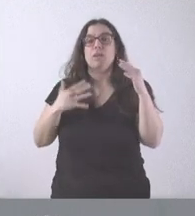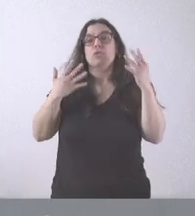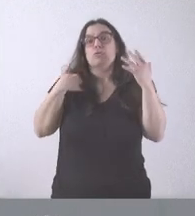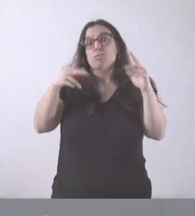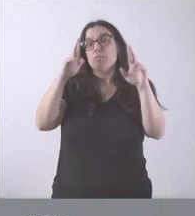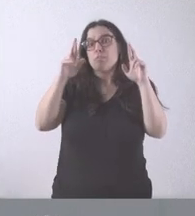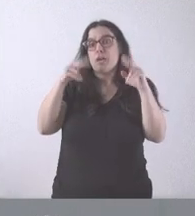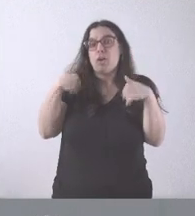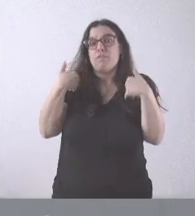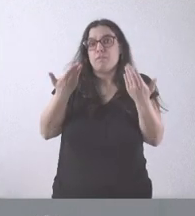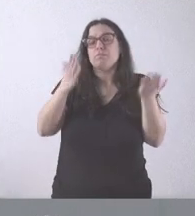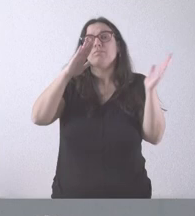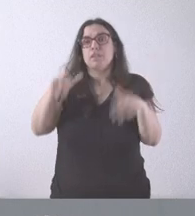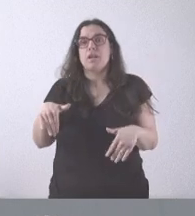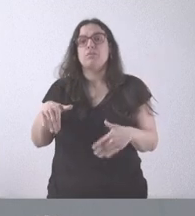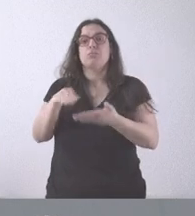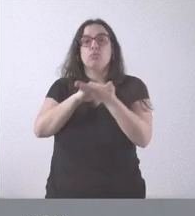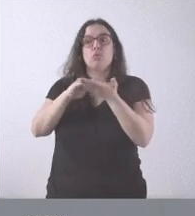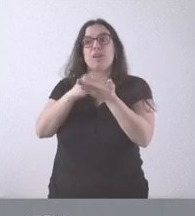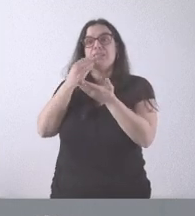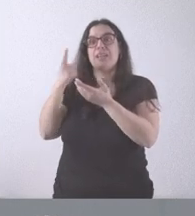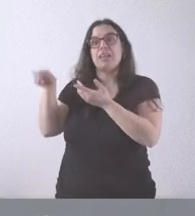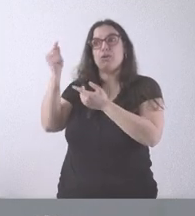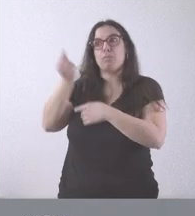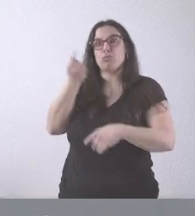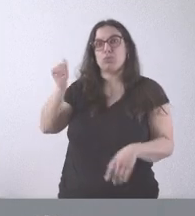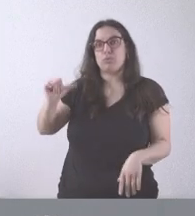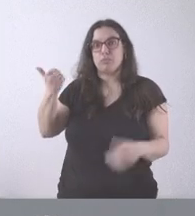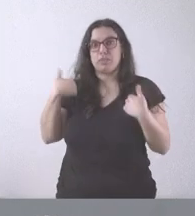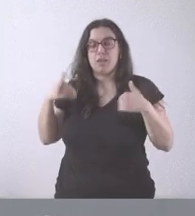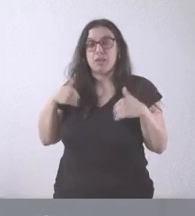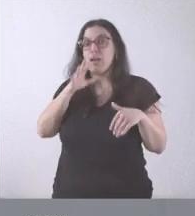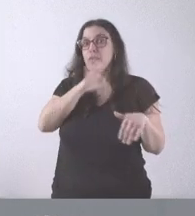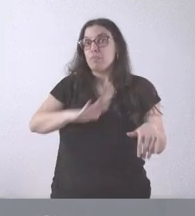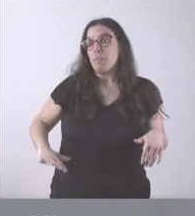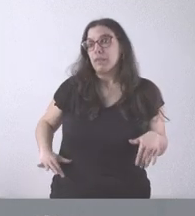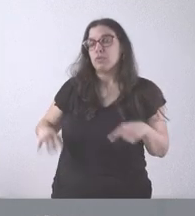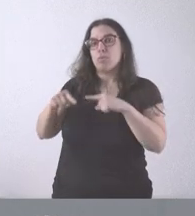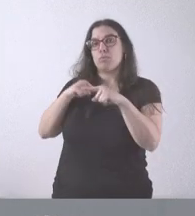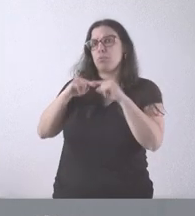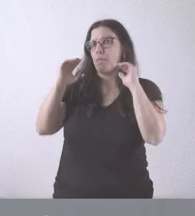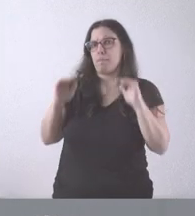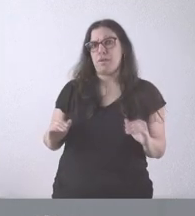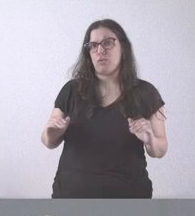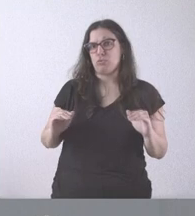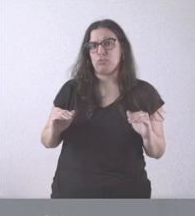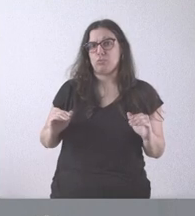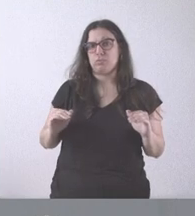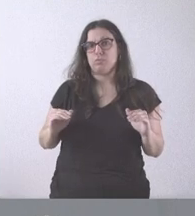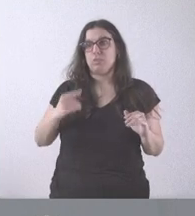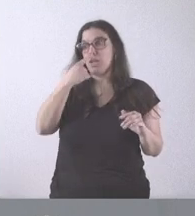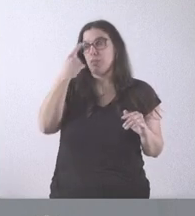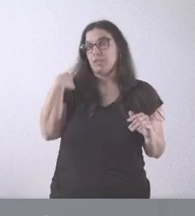presenta el proyecto de presupuestos, pero de momento estamos recibiendo cantidades menores como entrega a esa cuenta de lo que recibimos en el